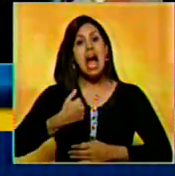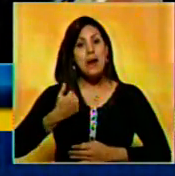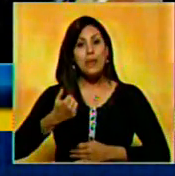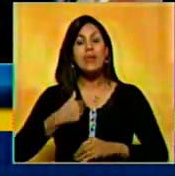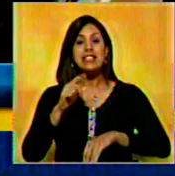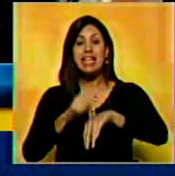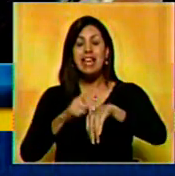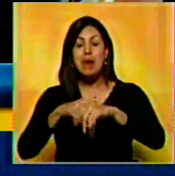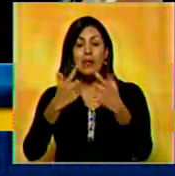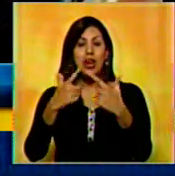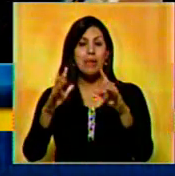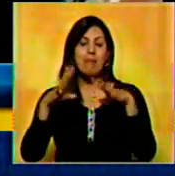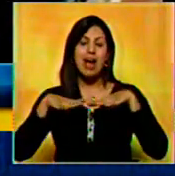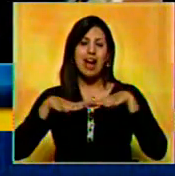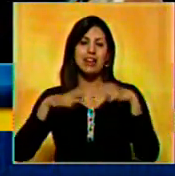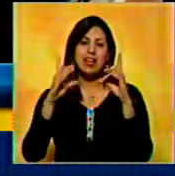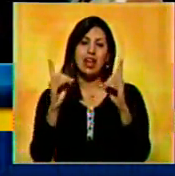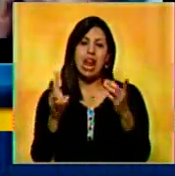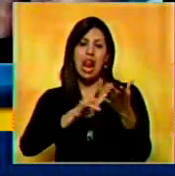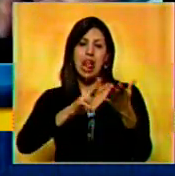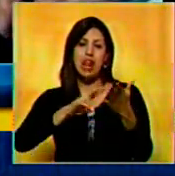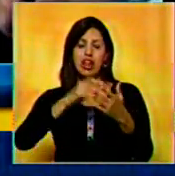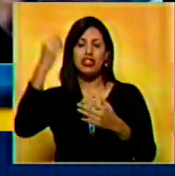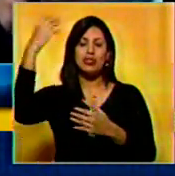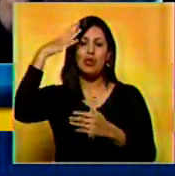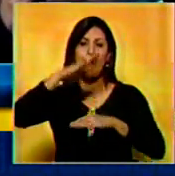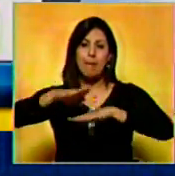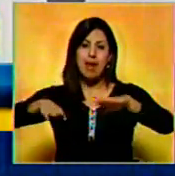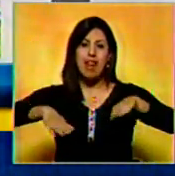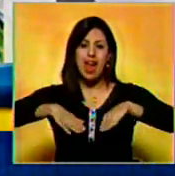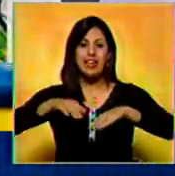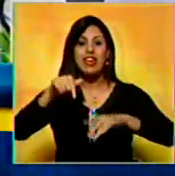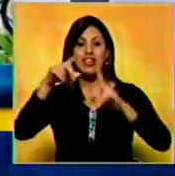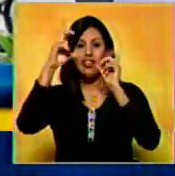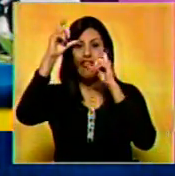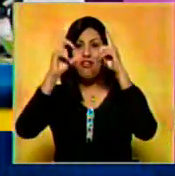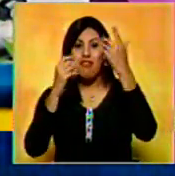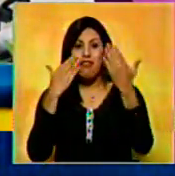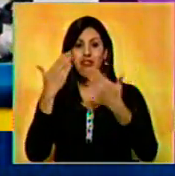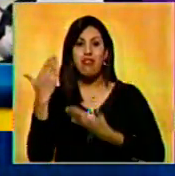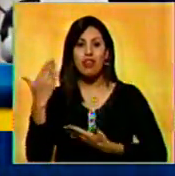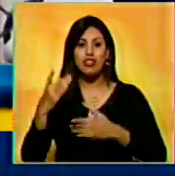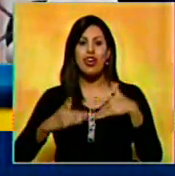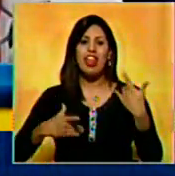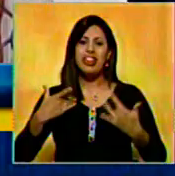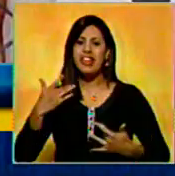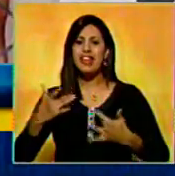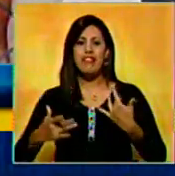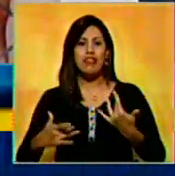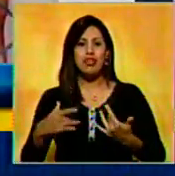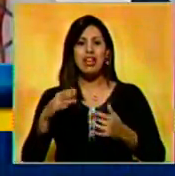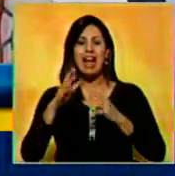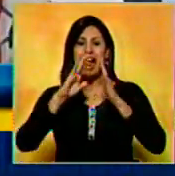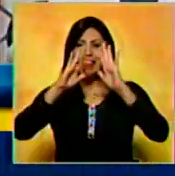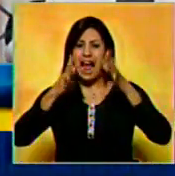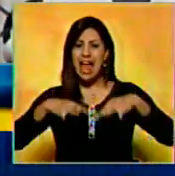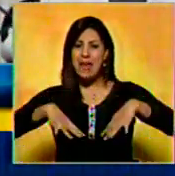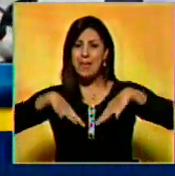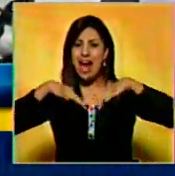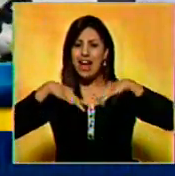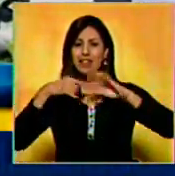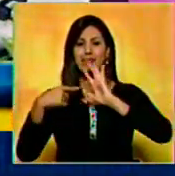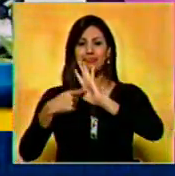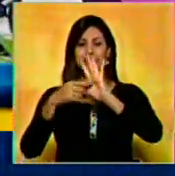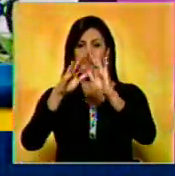su tiempo libre para relajarse, leer y tomar el sol como se ve en esta fotografía disfrutando de un traje de baño que